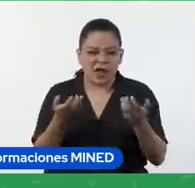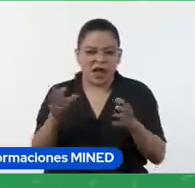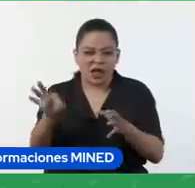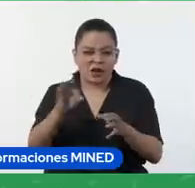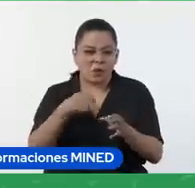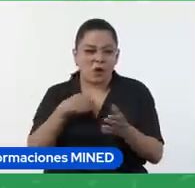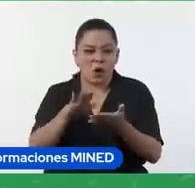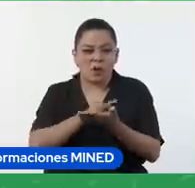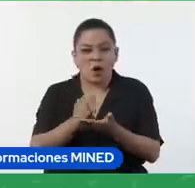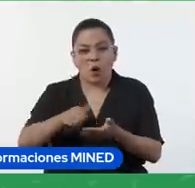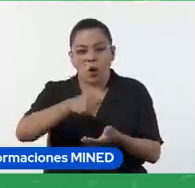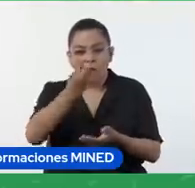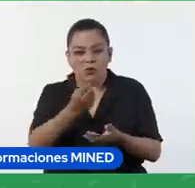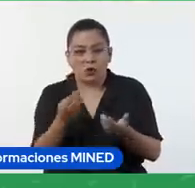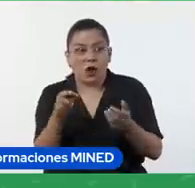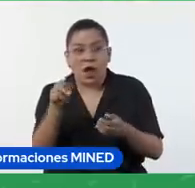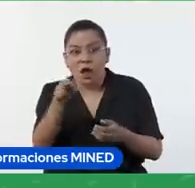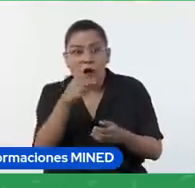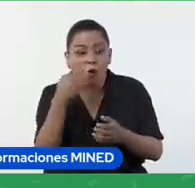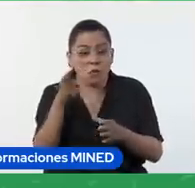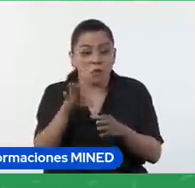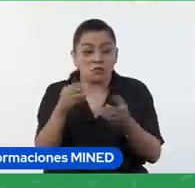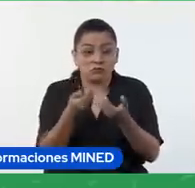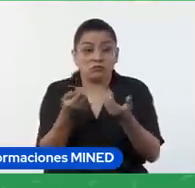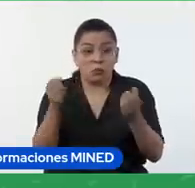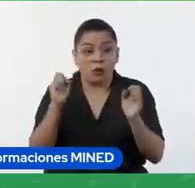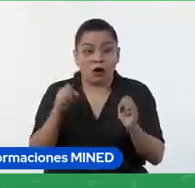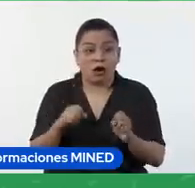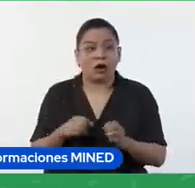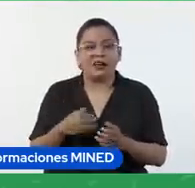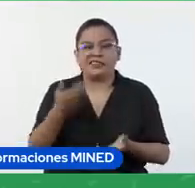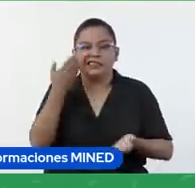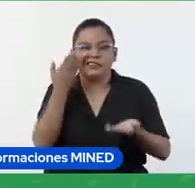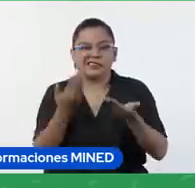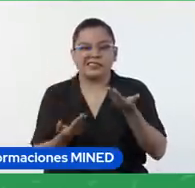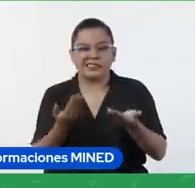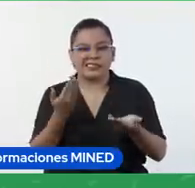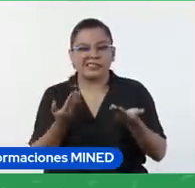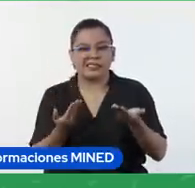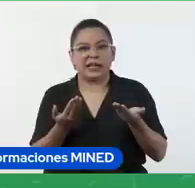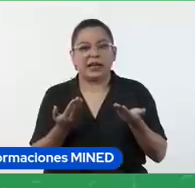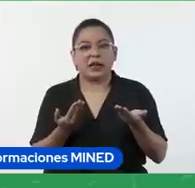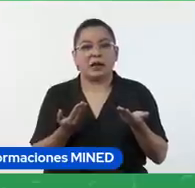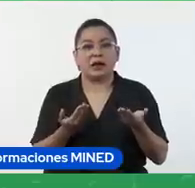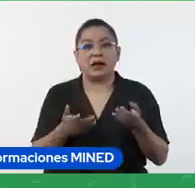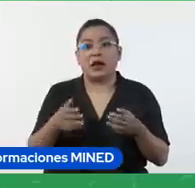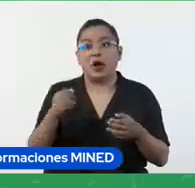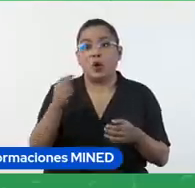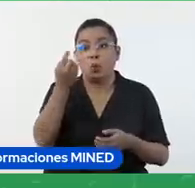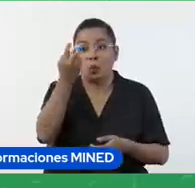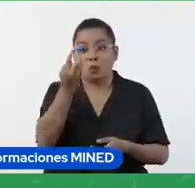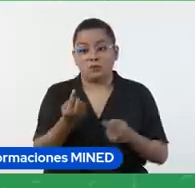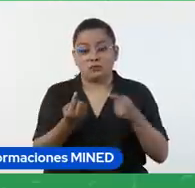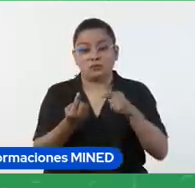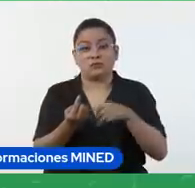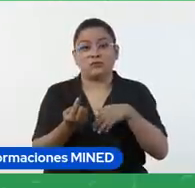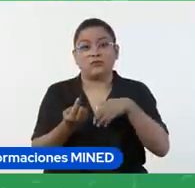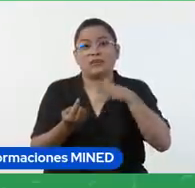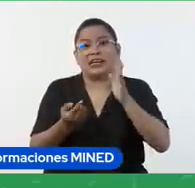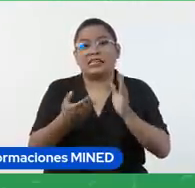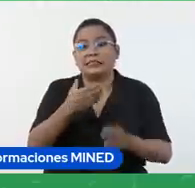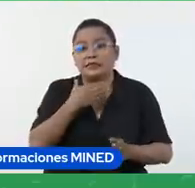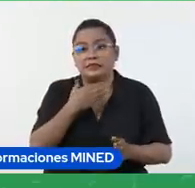o no sé quiero que tal vez alguien que tiene mayor dificultad pueda estar con alguien